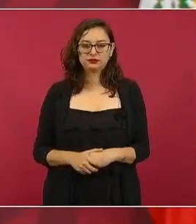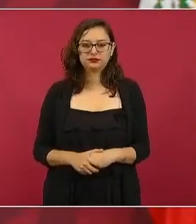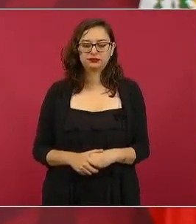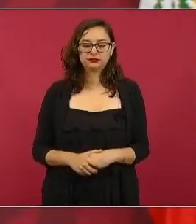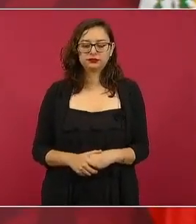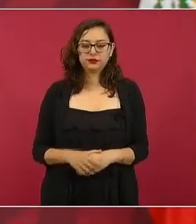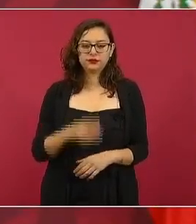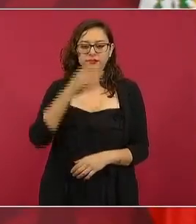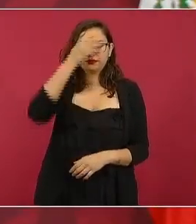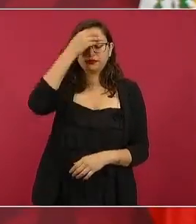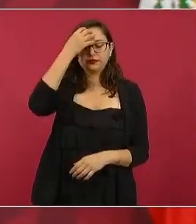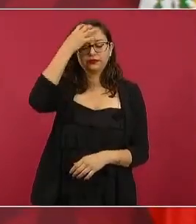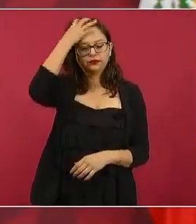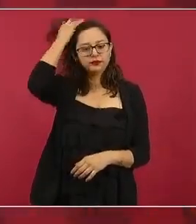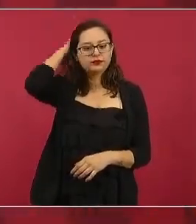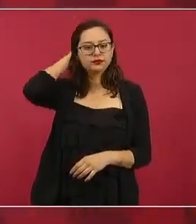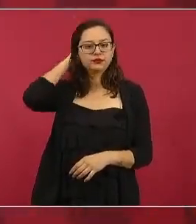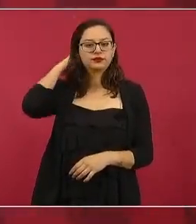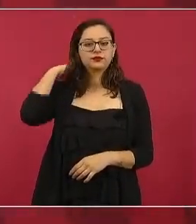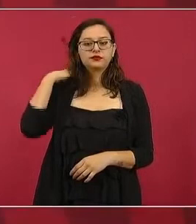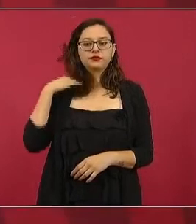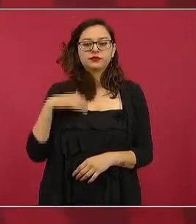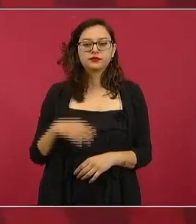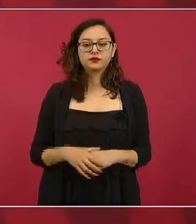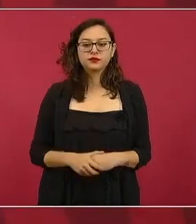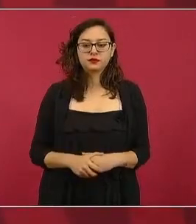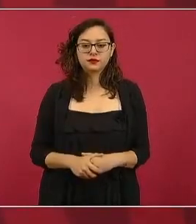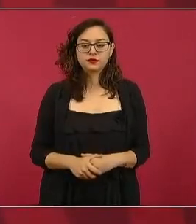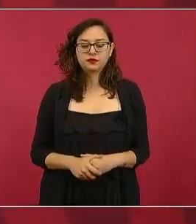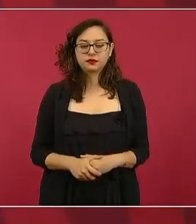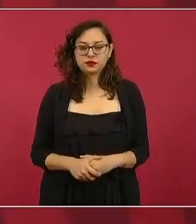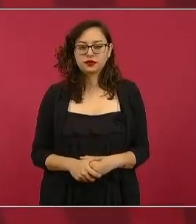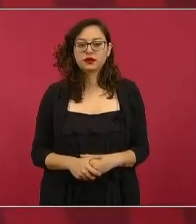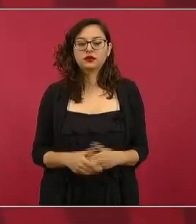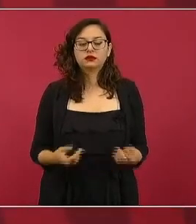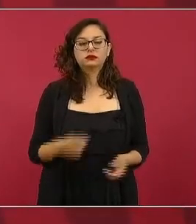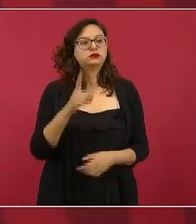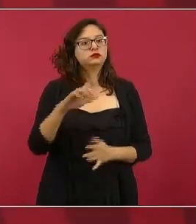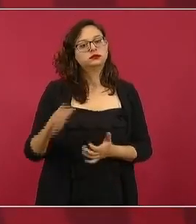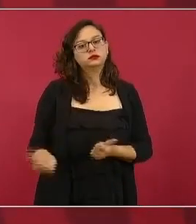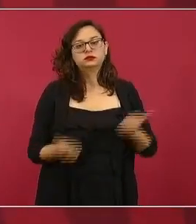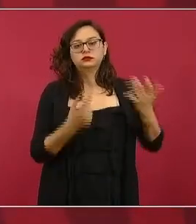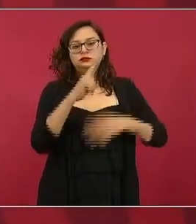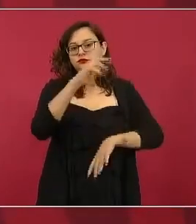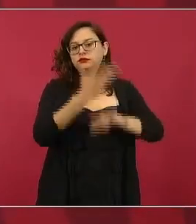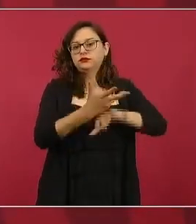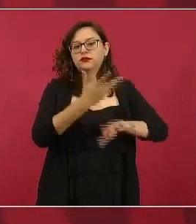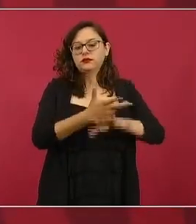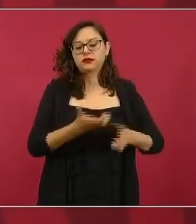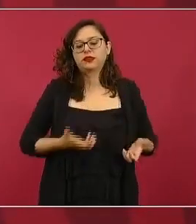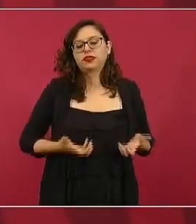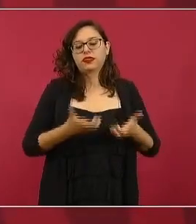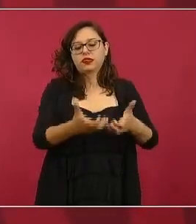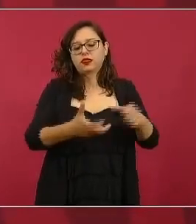construcción o rehabilitación de carreteras no ya no se puede